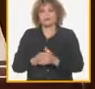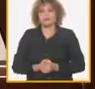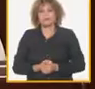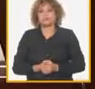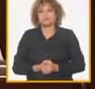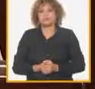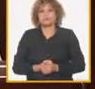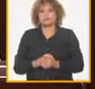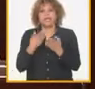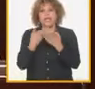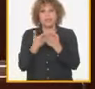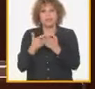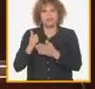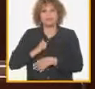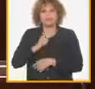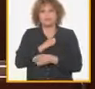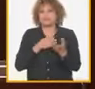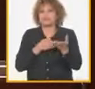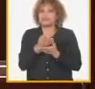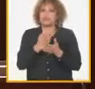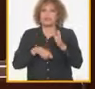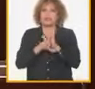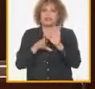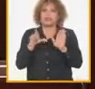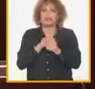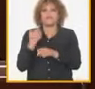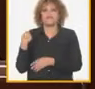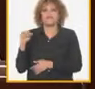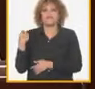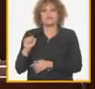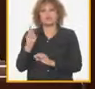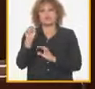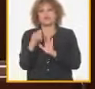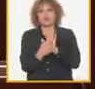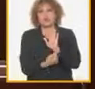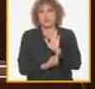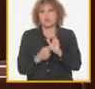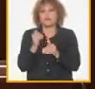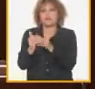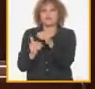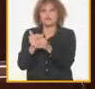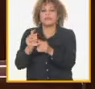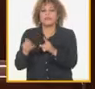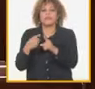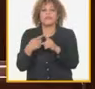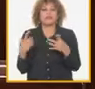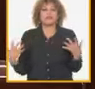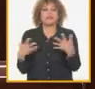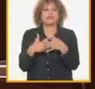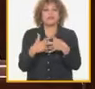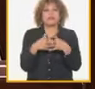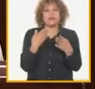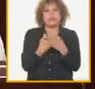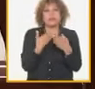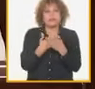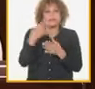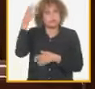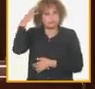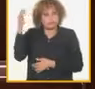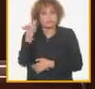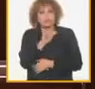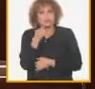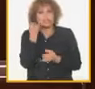estatal persisten ilegalidades violaciones enormes y procedimientos y en sus relaciones con entidades estatales se